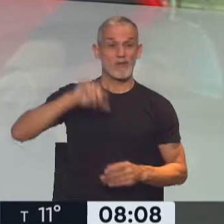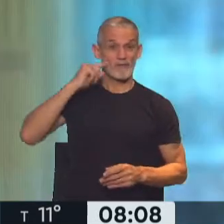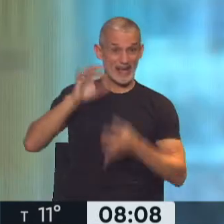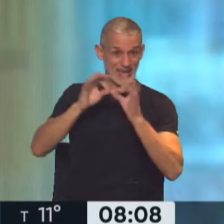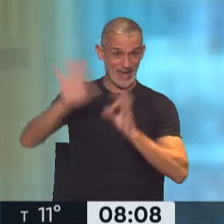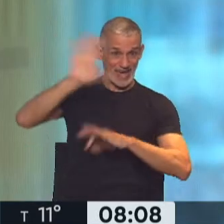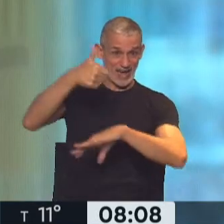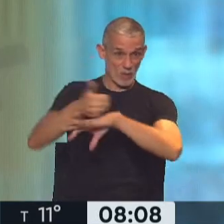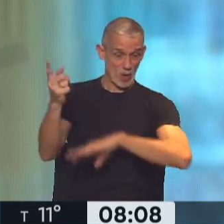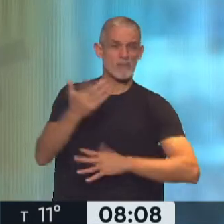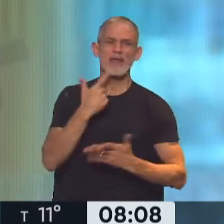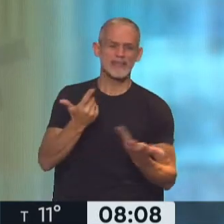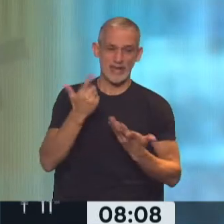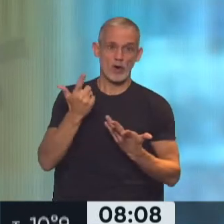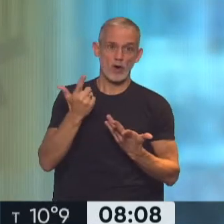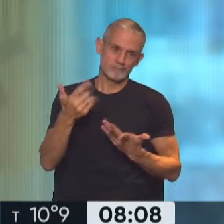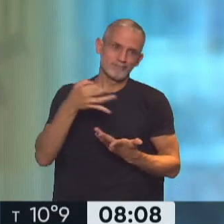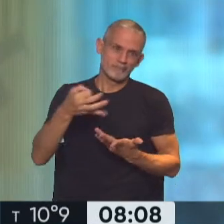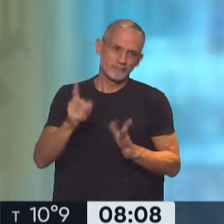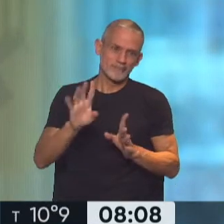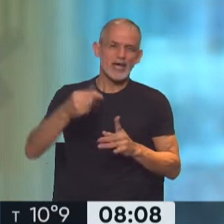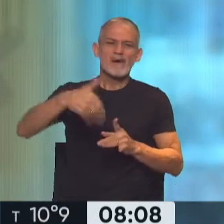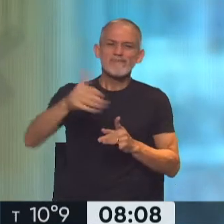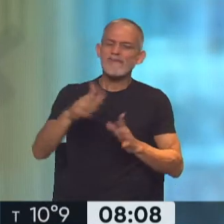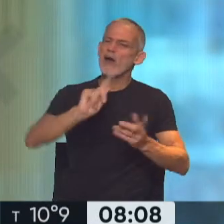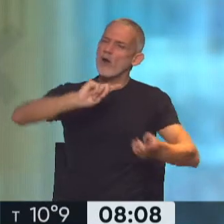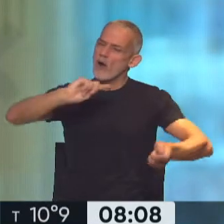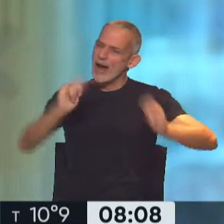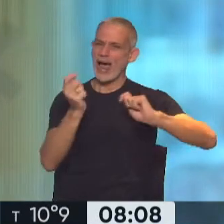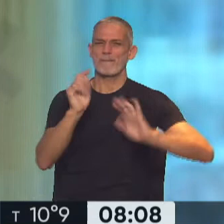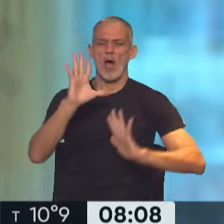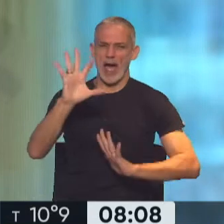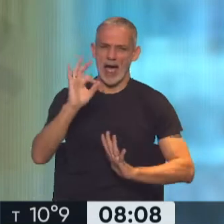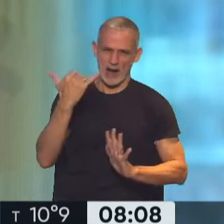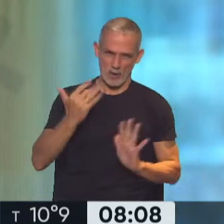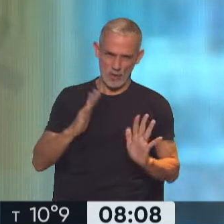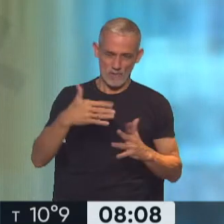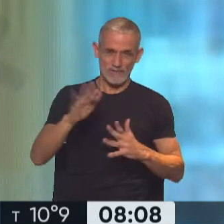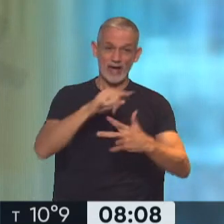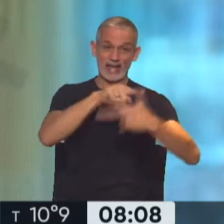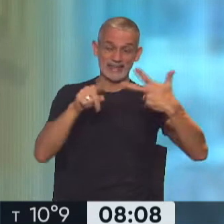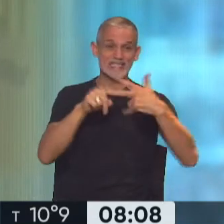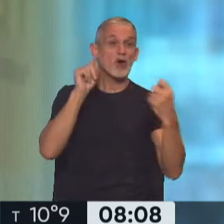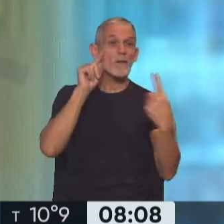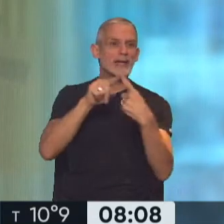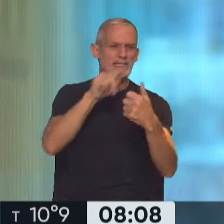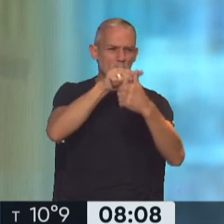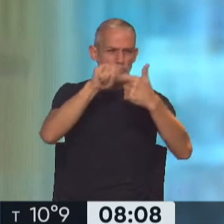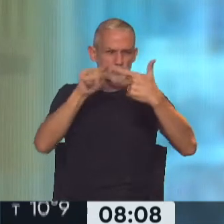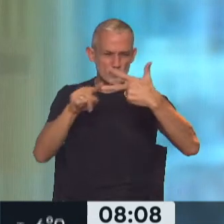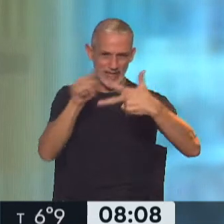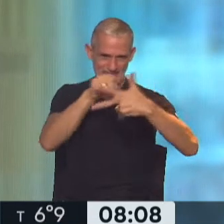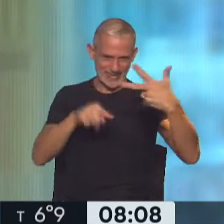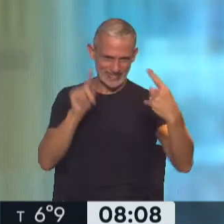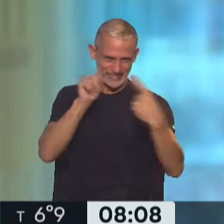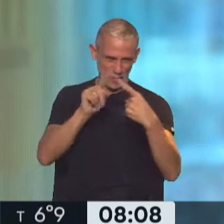Europa y dijo justamente esto, dijo que se vienen algunos cambios. Por ahora, viste que hay tres metas que son fundamentales. En